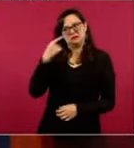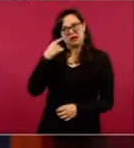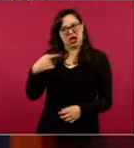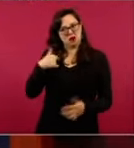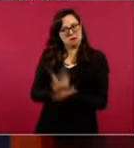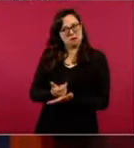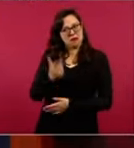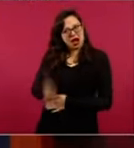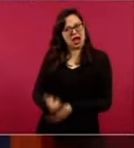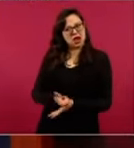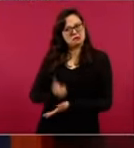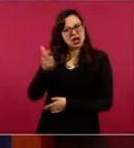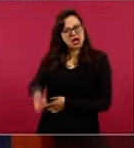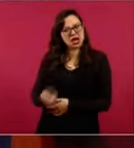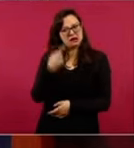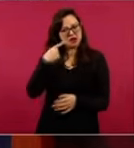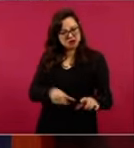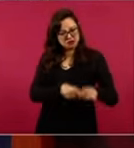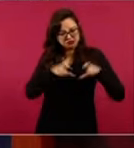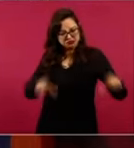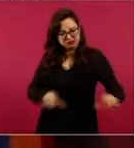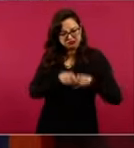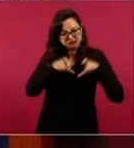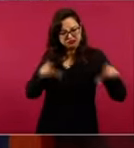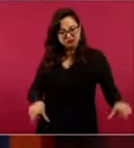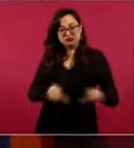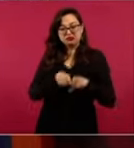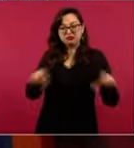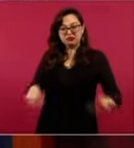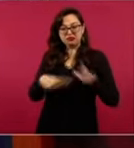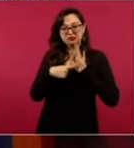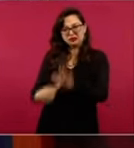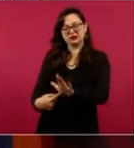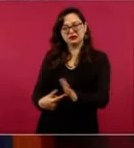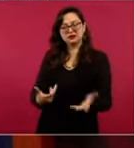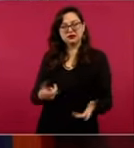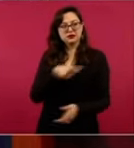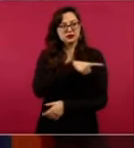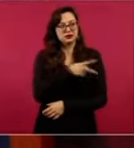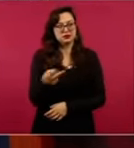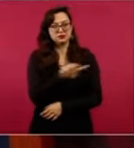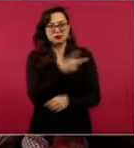que le entregaba. Un asunto hasta vergonzoso.